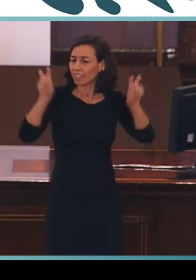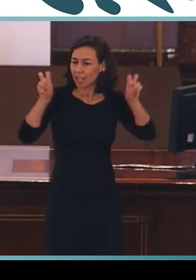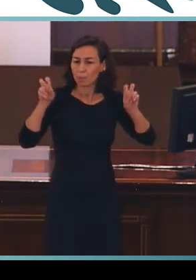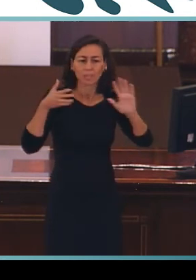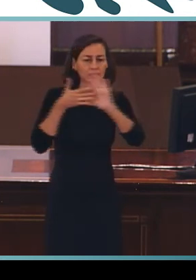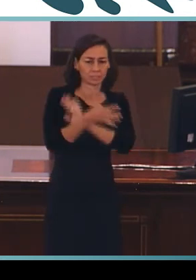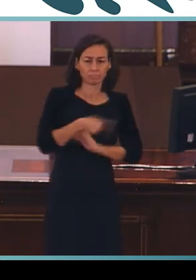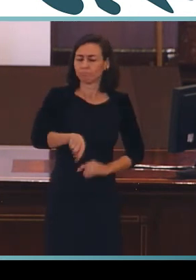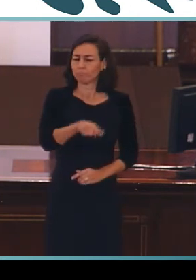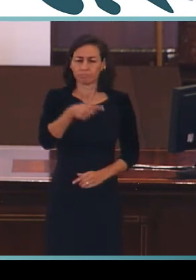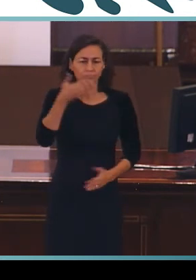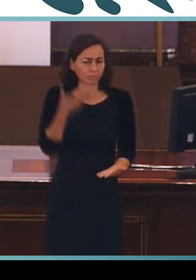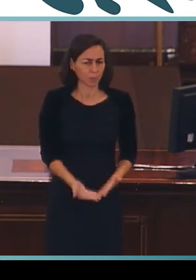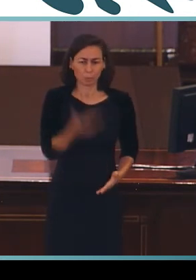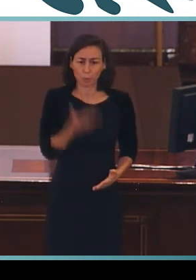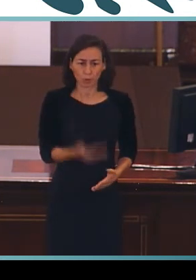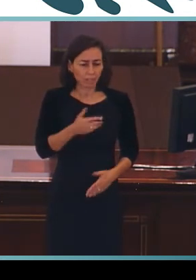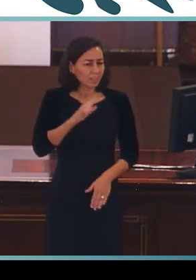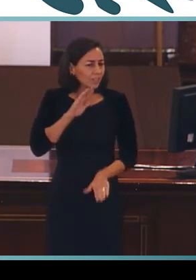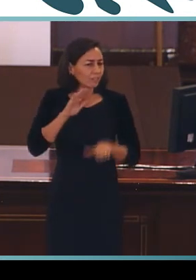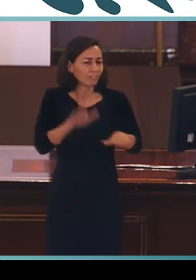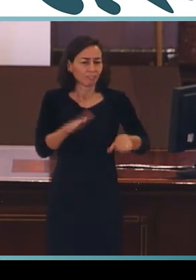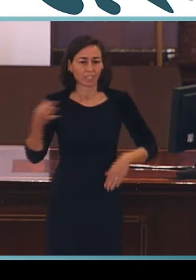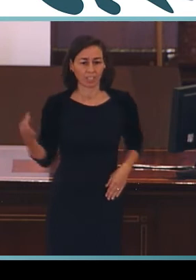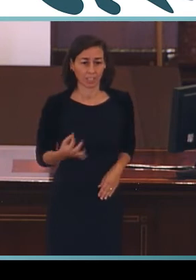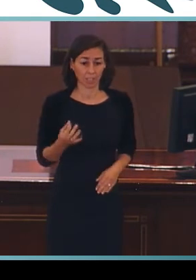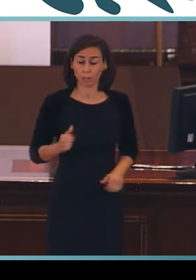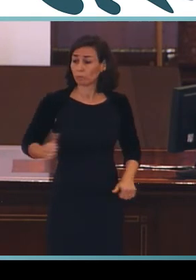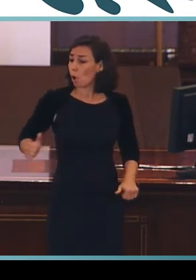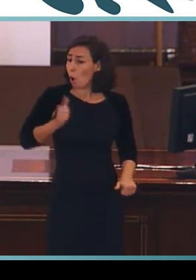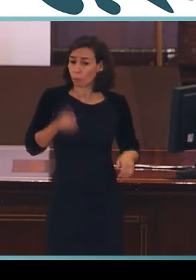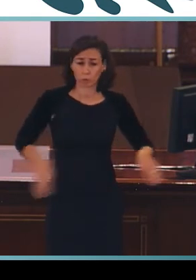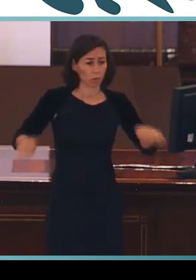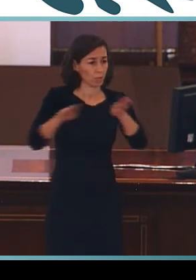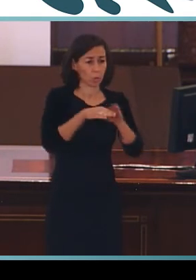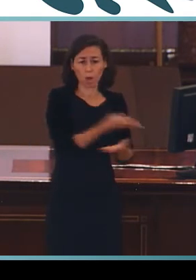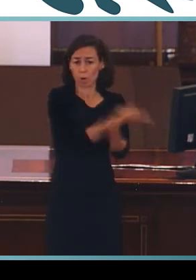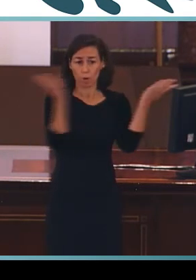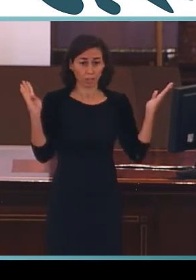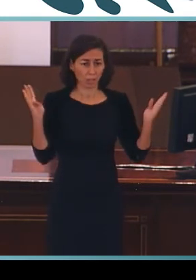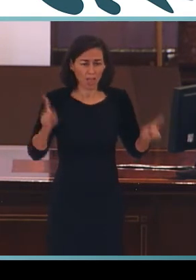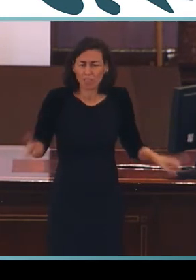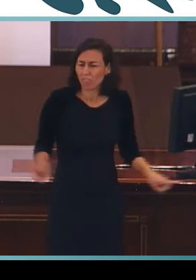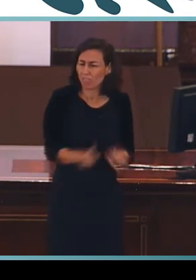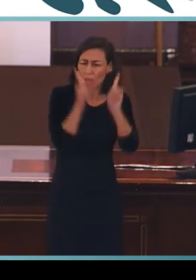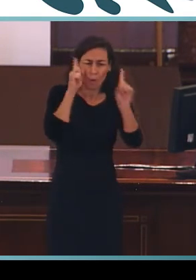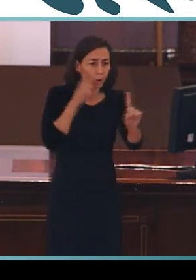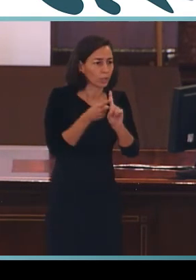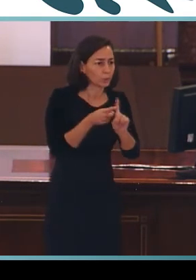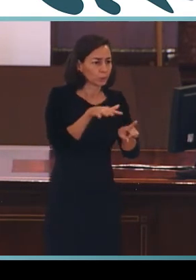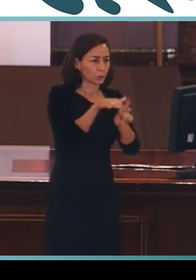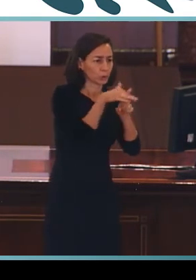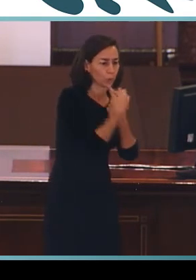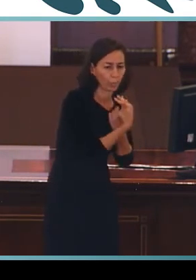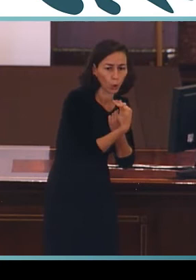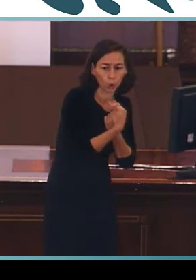se hace hincapié en la importancia de favorecer las mismas oportunidades sea cual sea el origen circunstancia